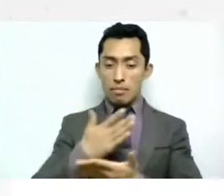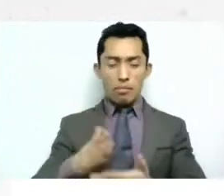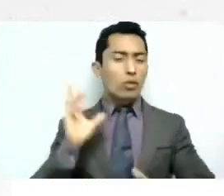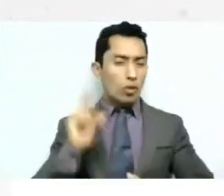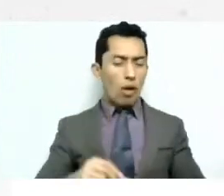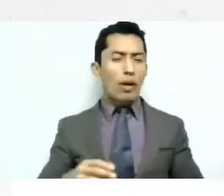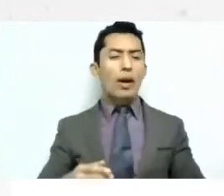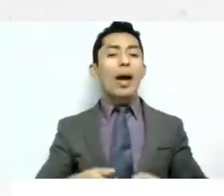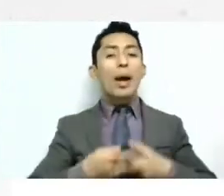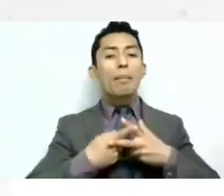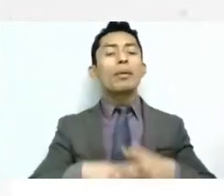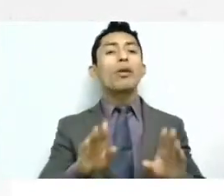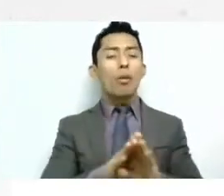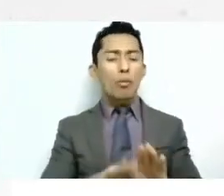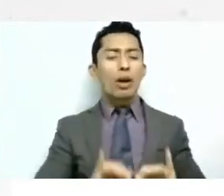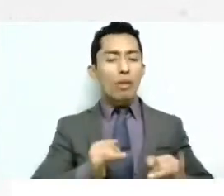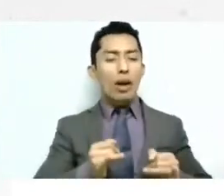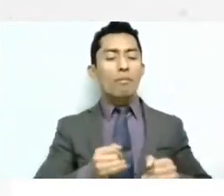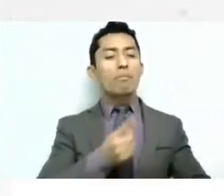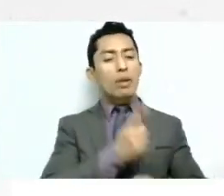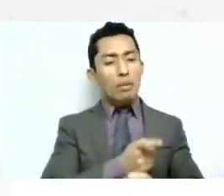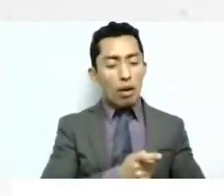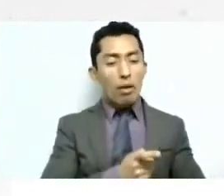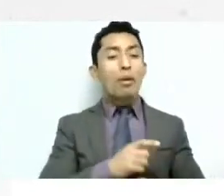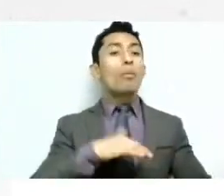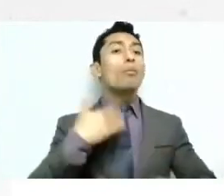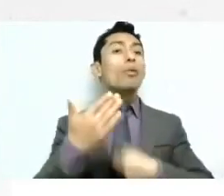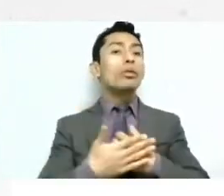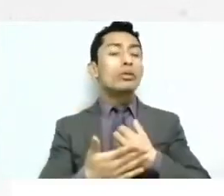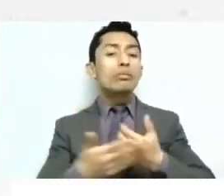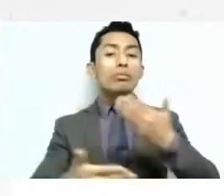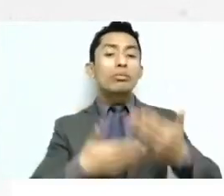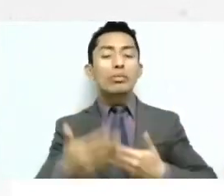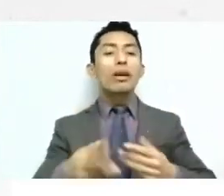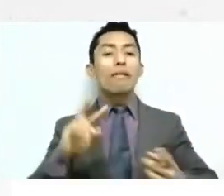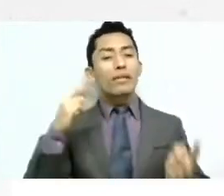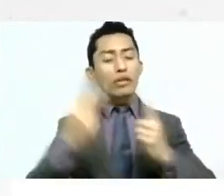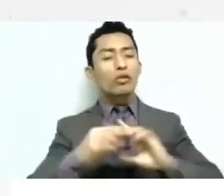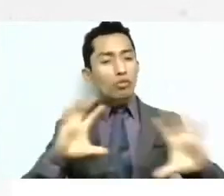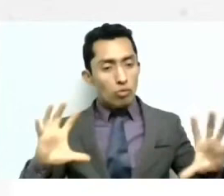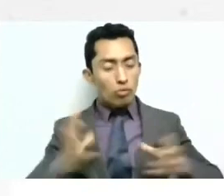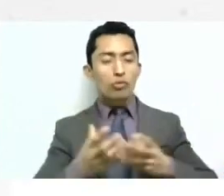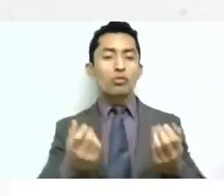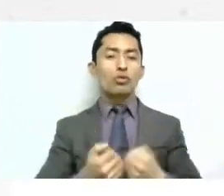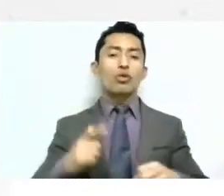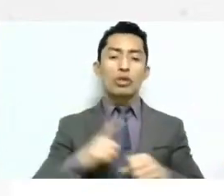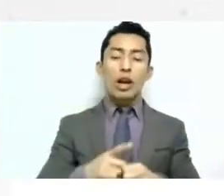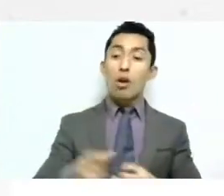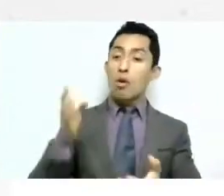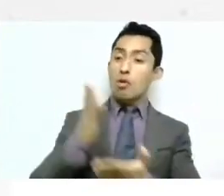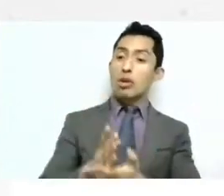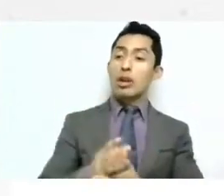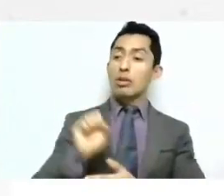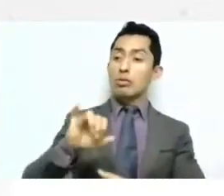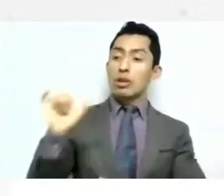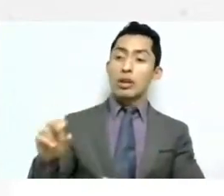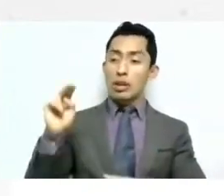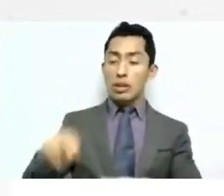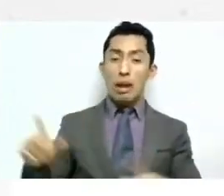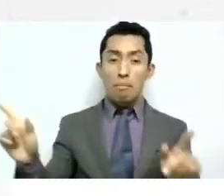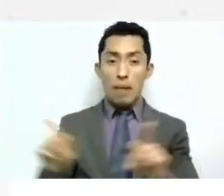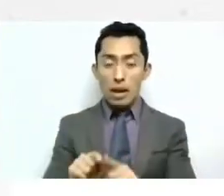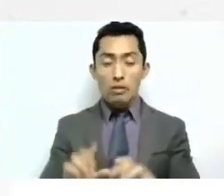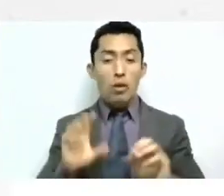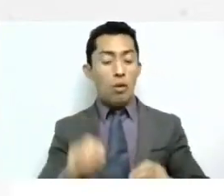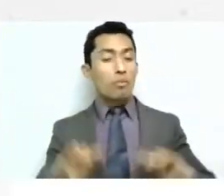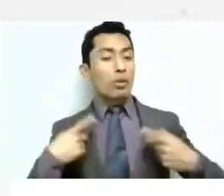individual pero con una visión en sociedad no solamente es la suprema corte no solamente son los